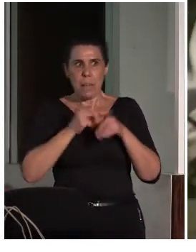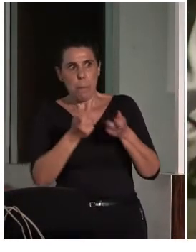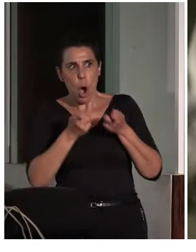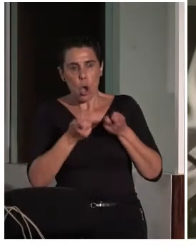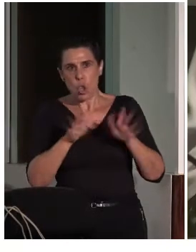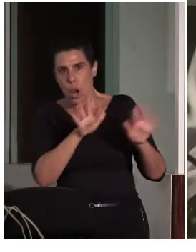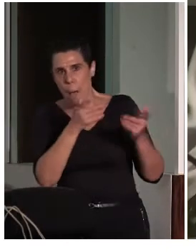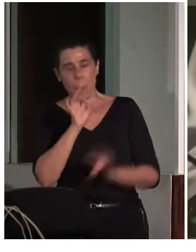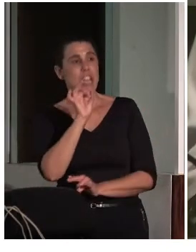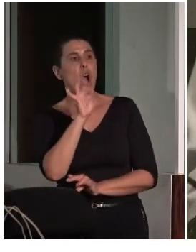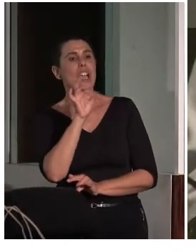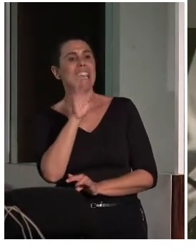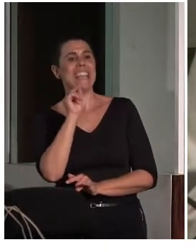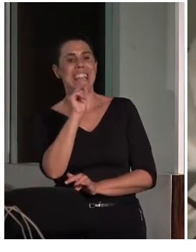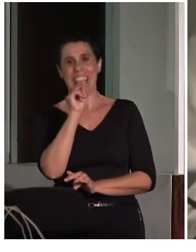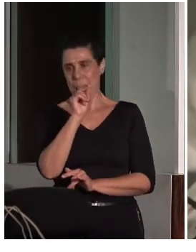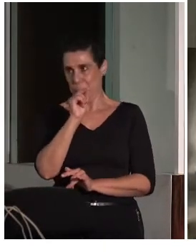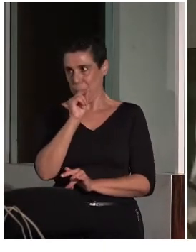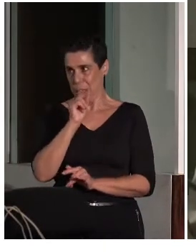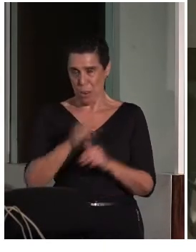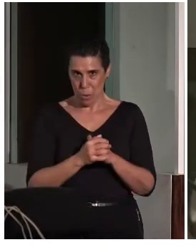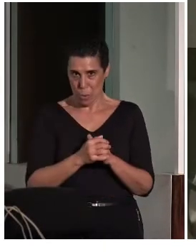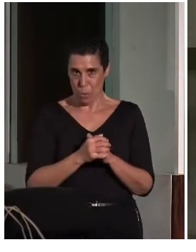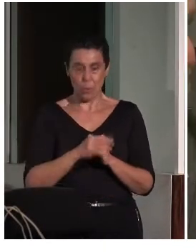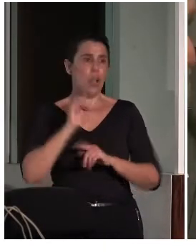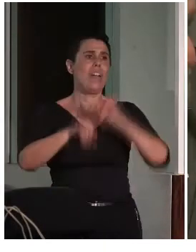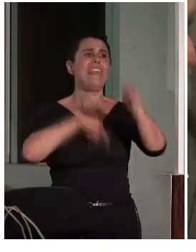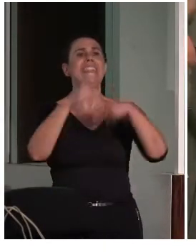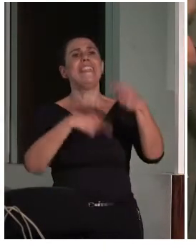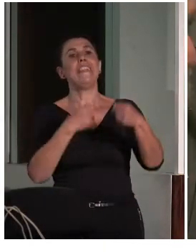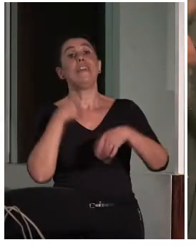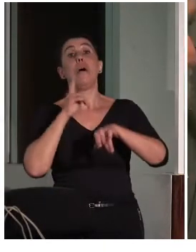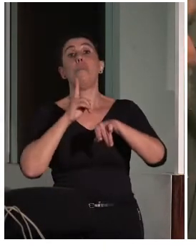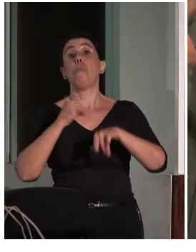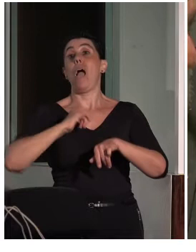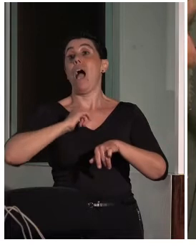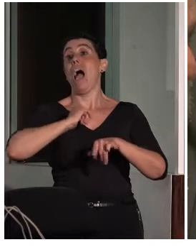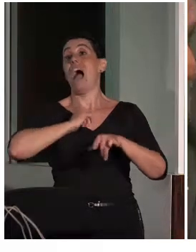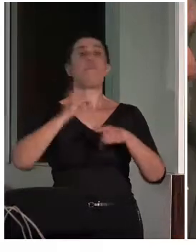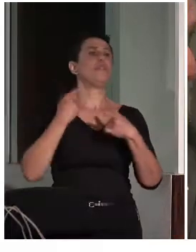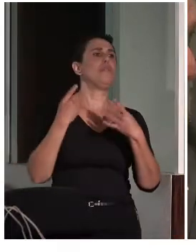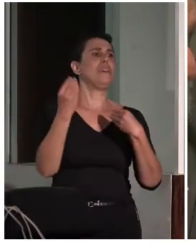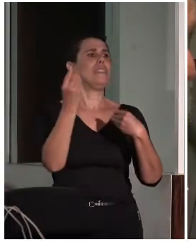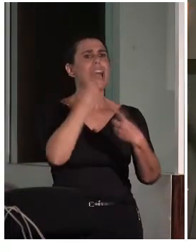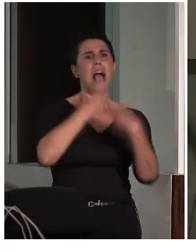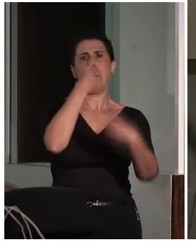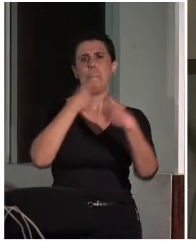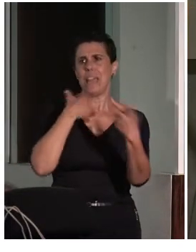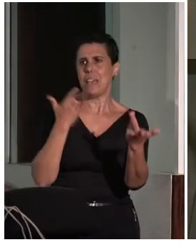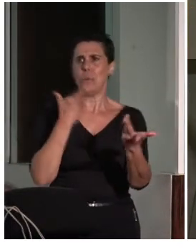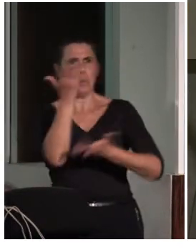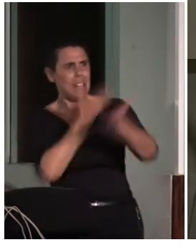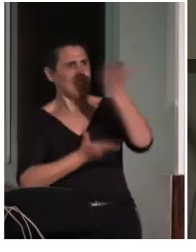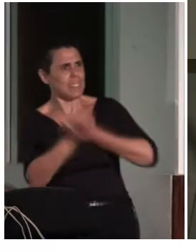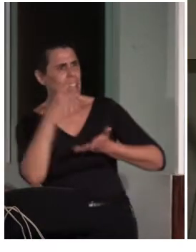para que sea posible después, bueno, alguna pregunta, que siempre viene bien contrastar opiniones y visiones.